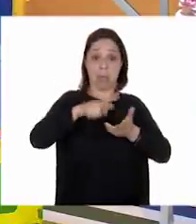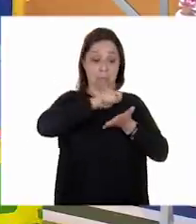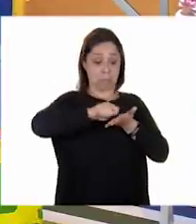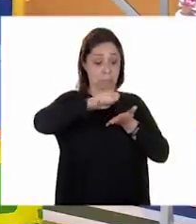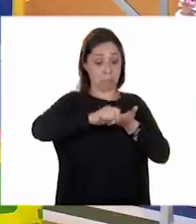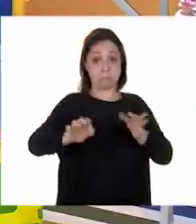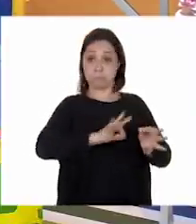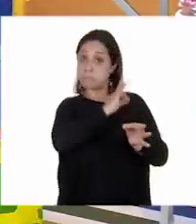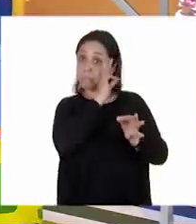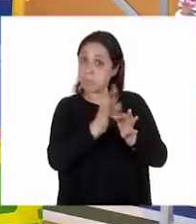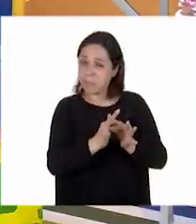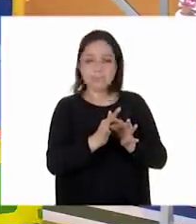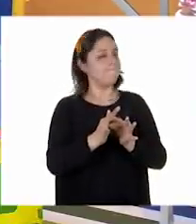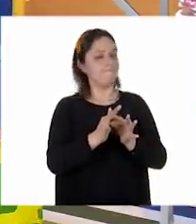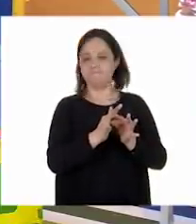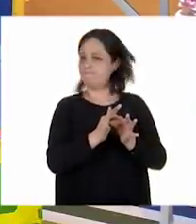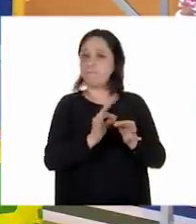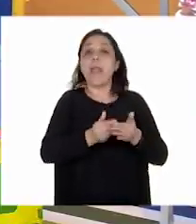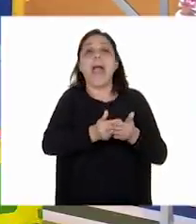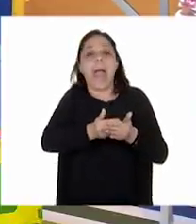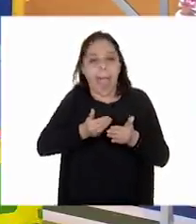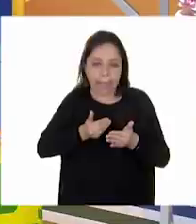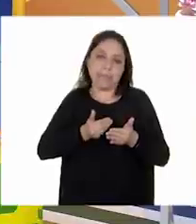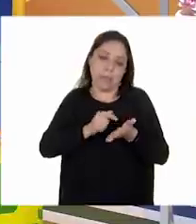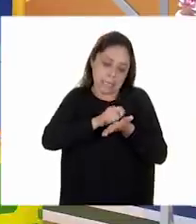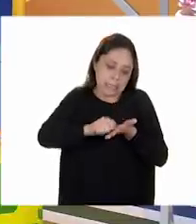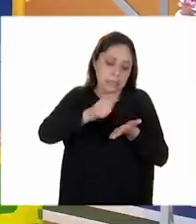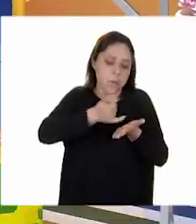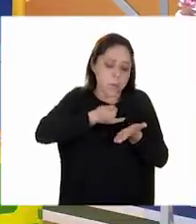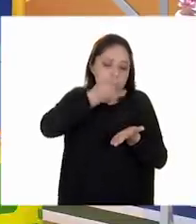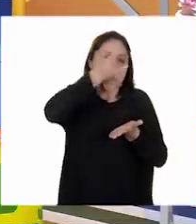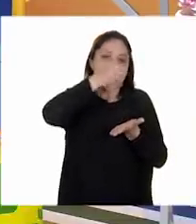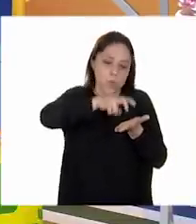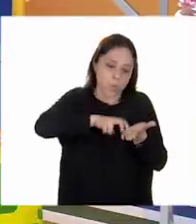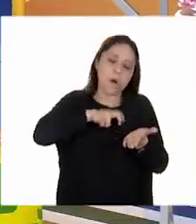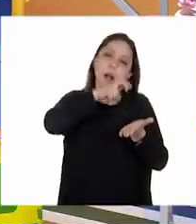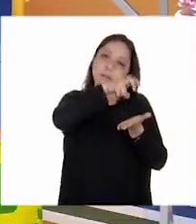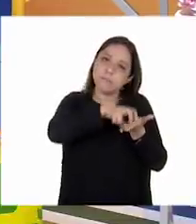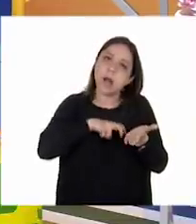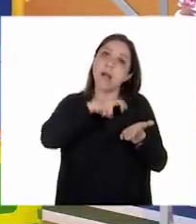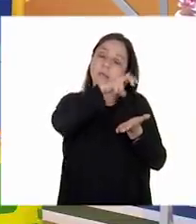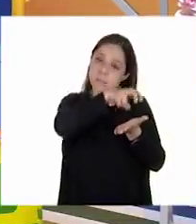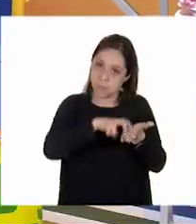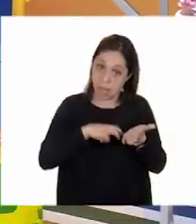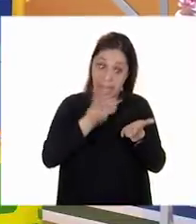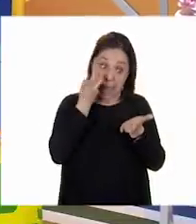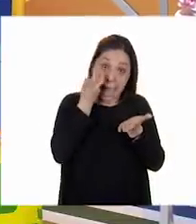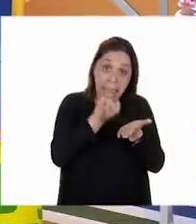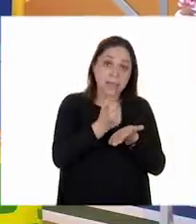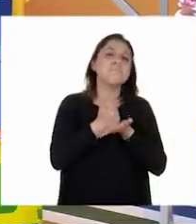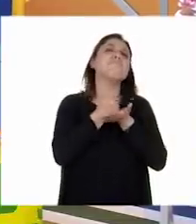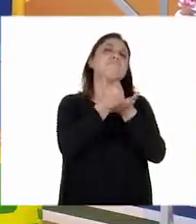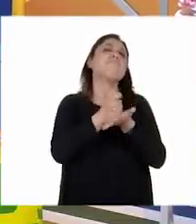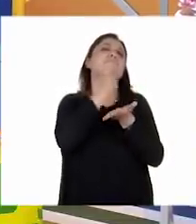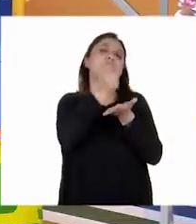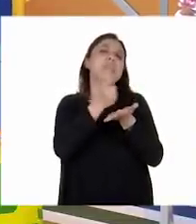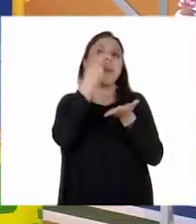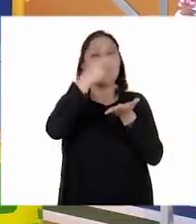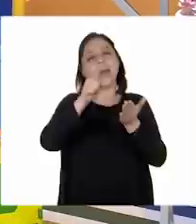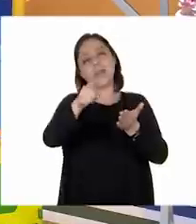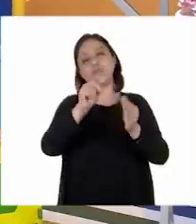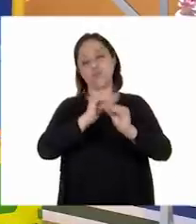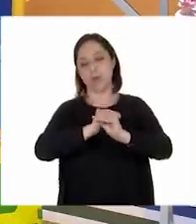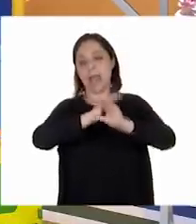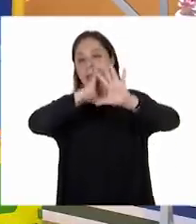Previamente va a haber borradores y correcciones. Y esas correcciones te van a ayudar a que sea más clara